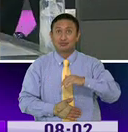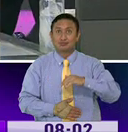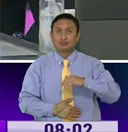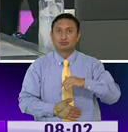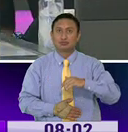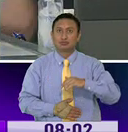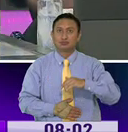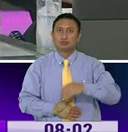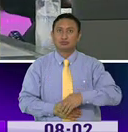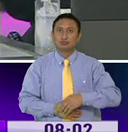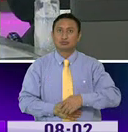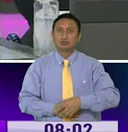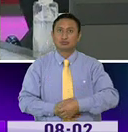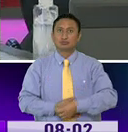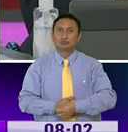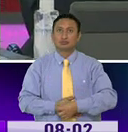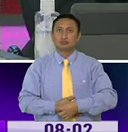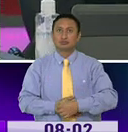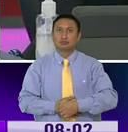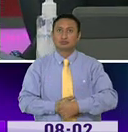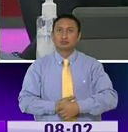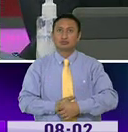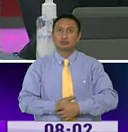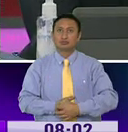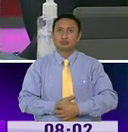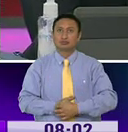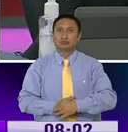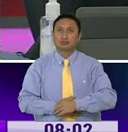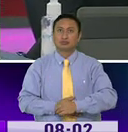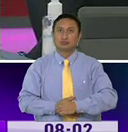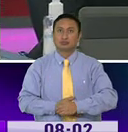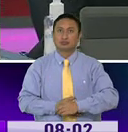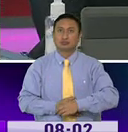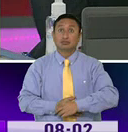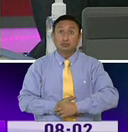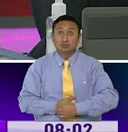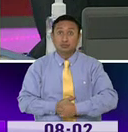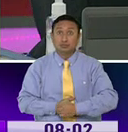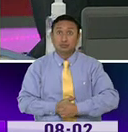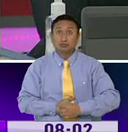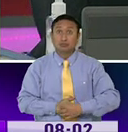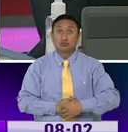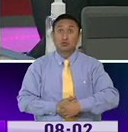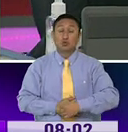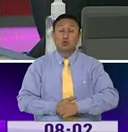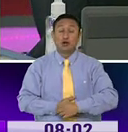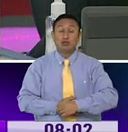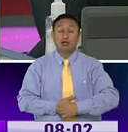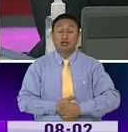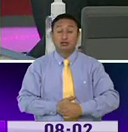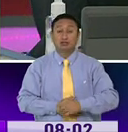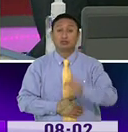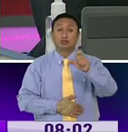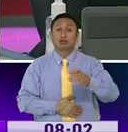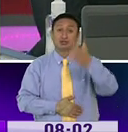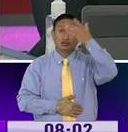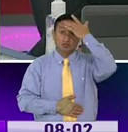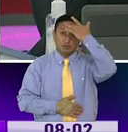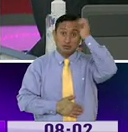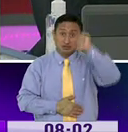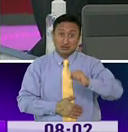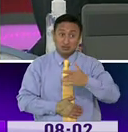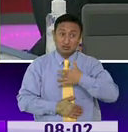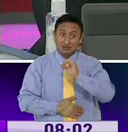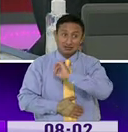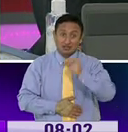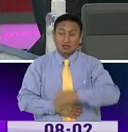me encuentro bien dentro de la situación. Soy un paciente asintomático. Cuénteme, señor Secretario, de lo que va de